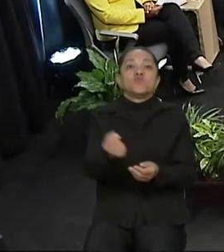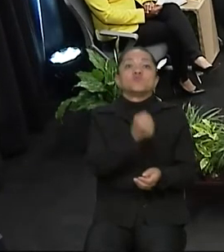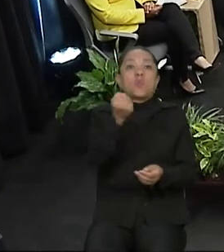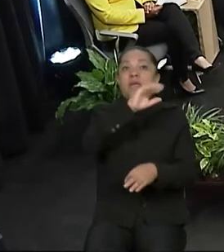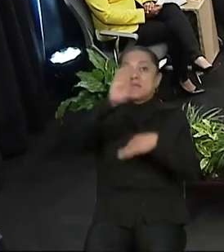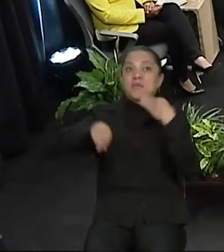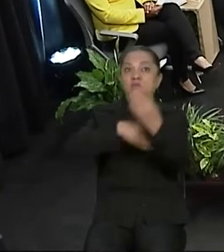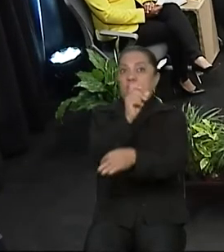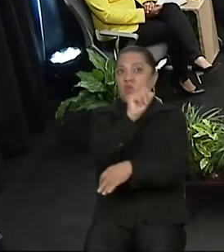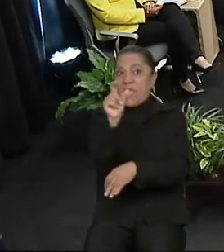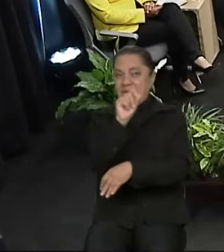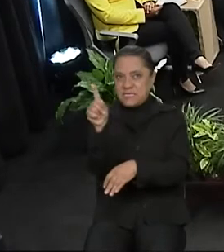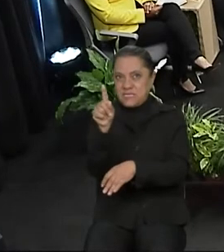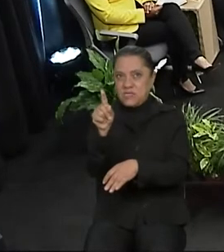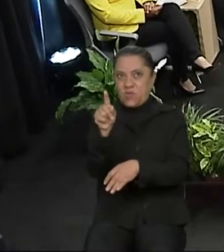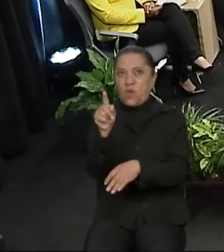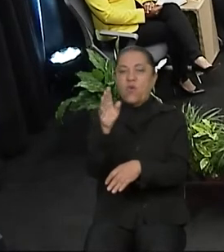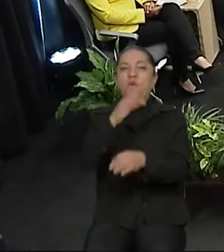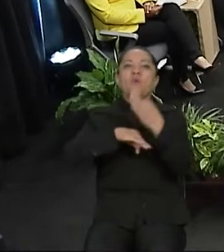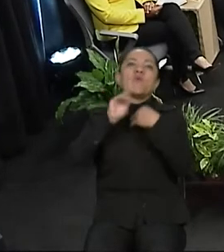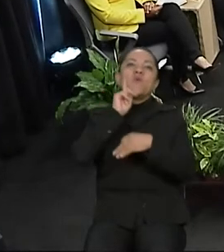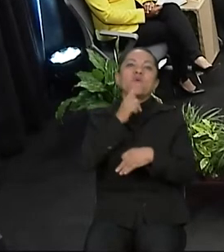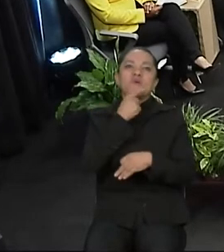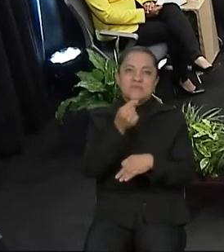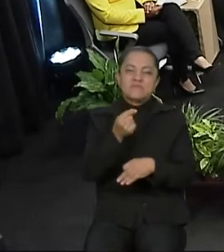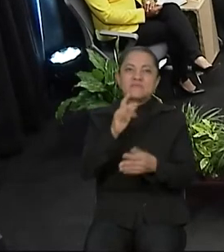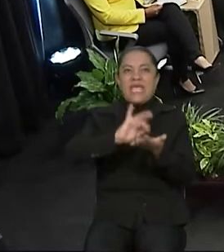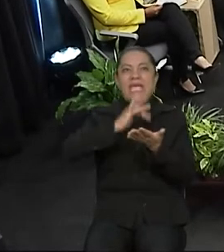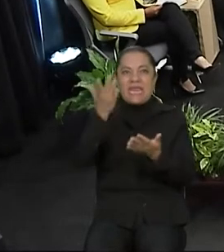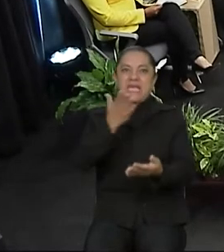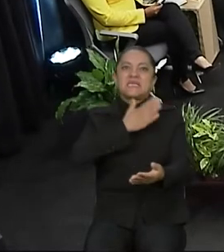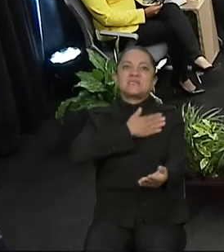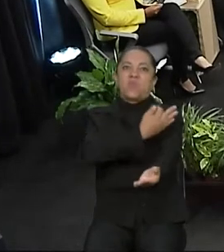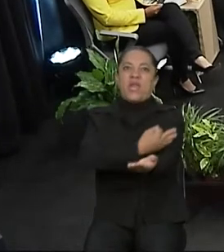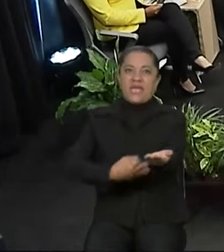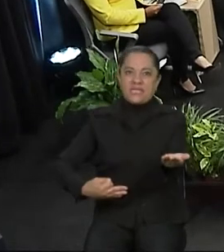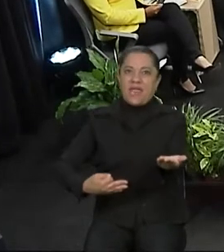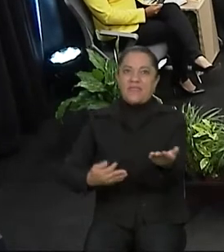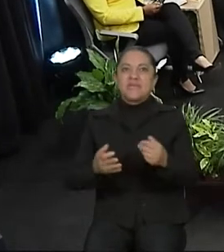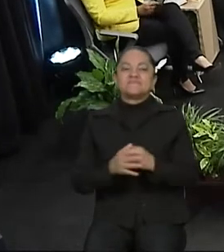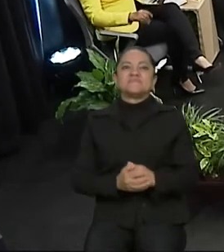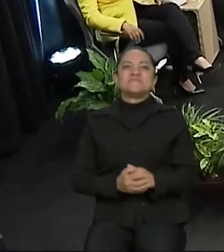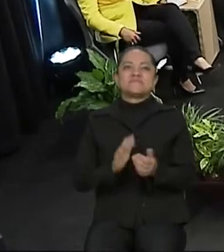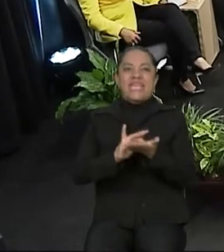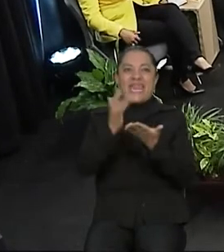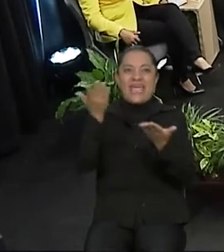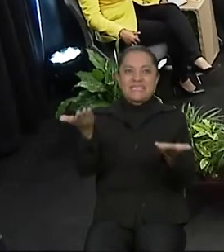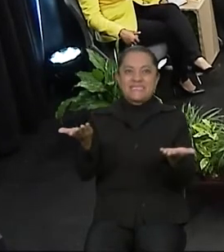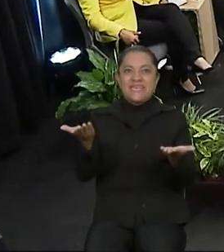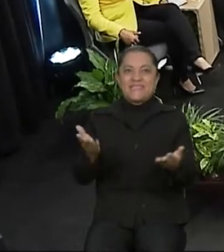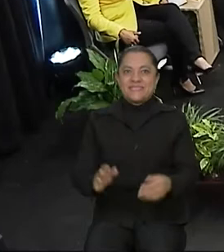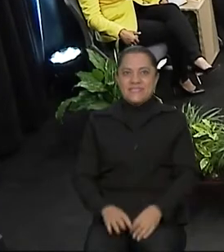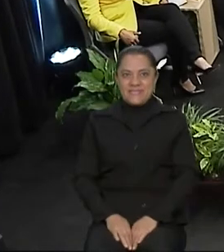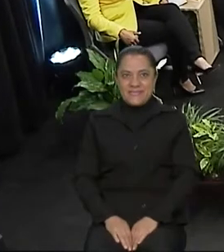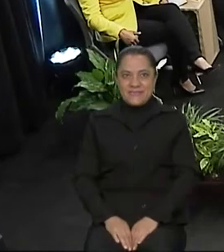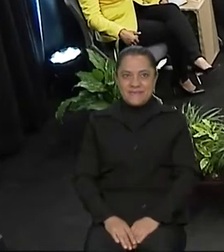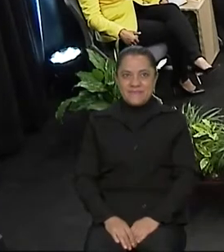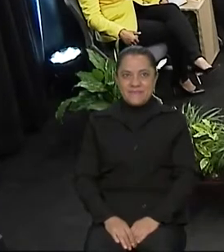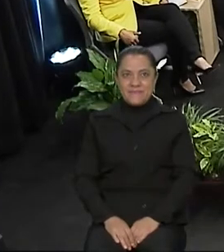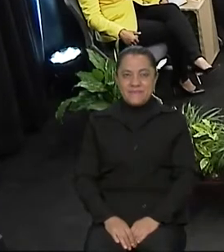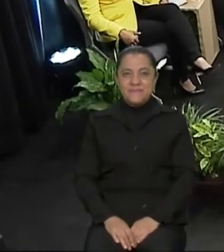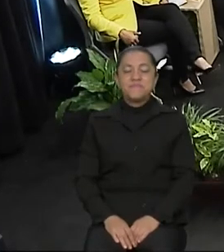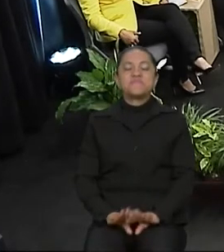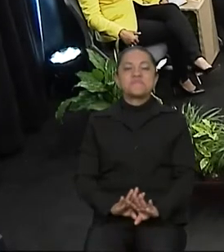gracias, muchísimas gracias a todos y buena tarde. Muchas gracias. Muchas gracias al vocal